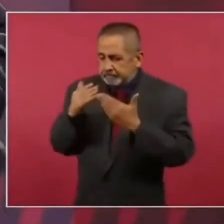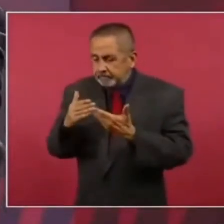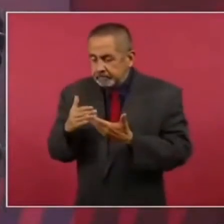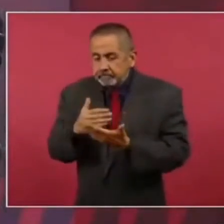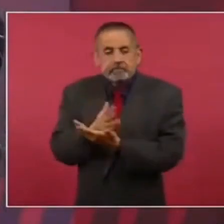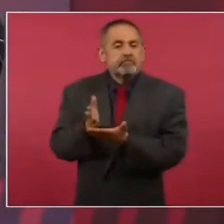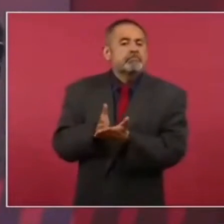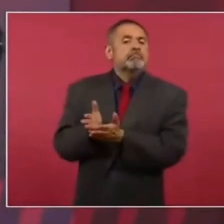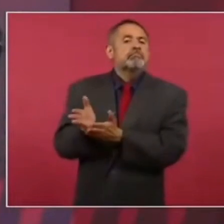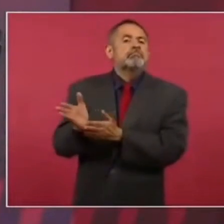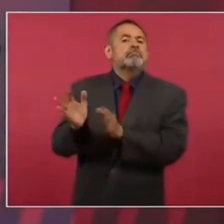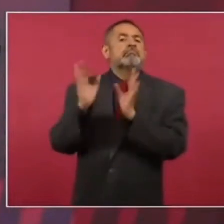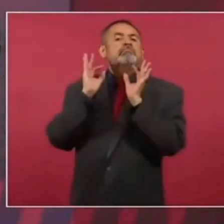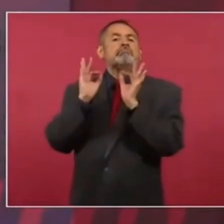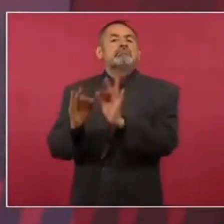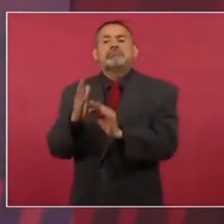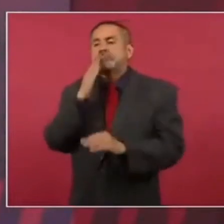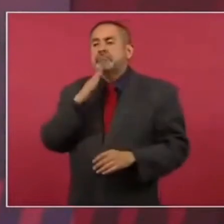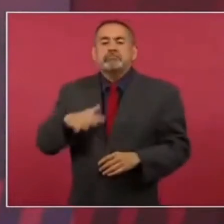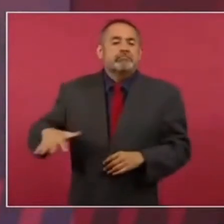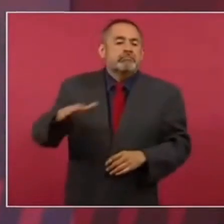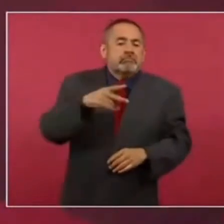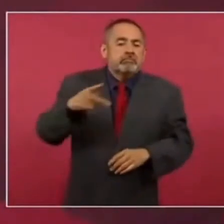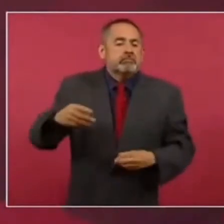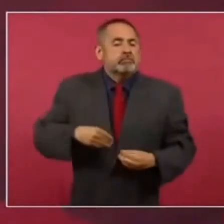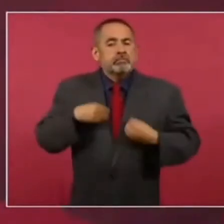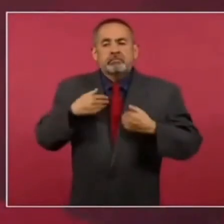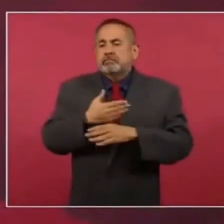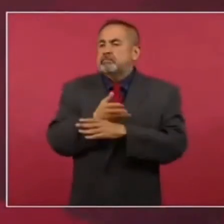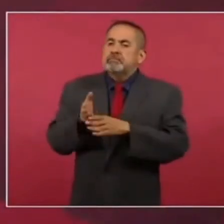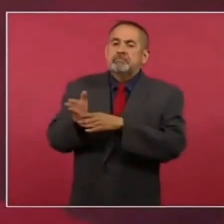cambiamos la vida de todos.